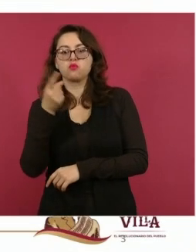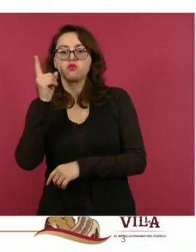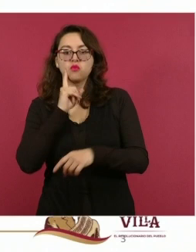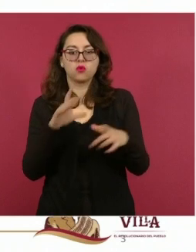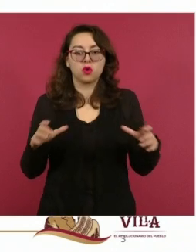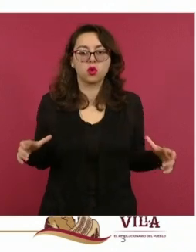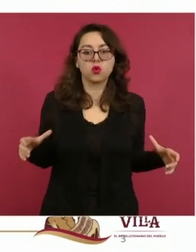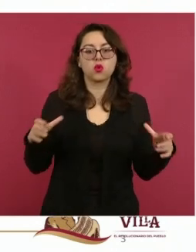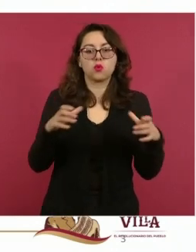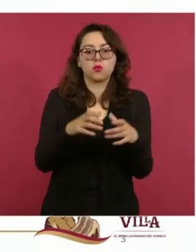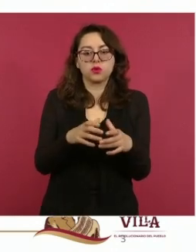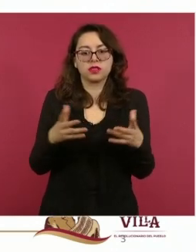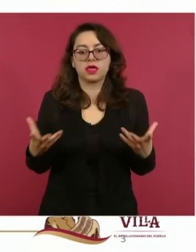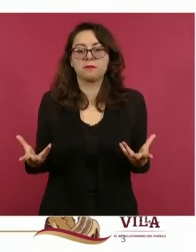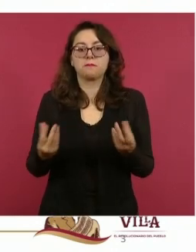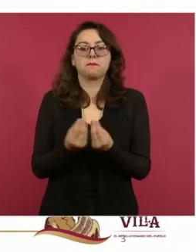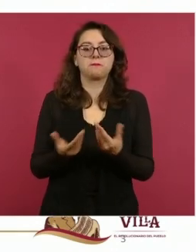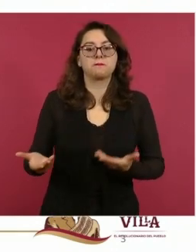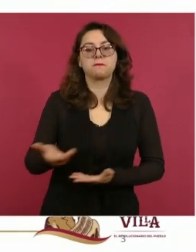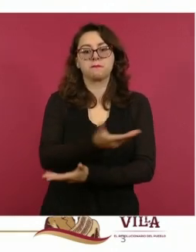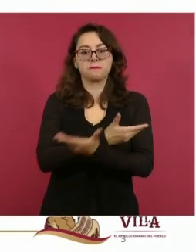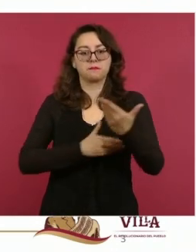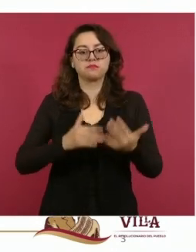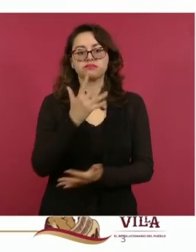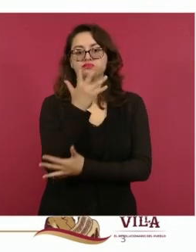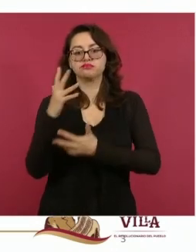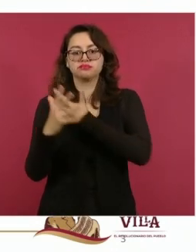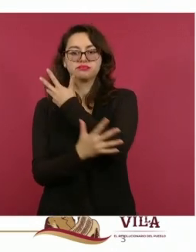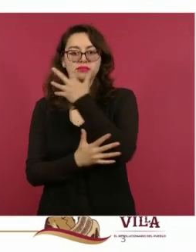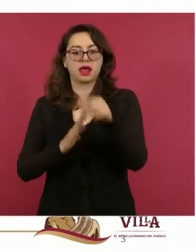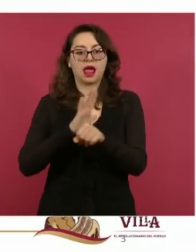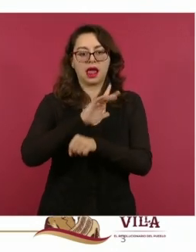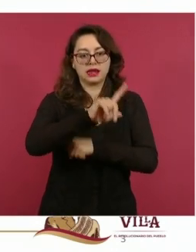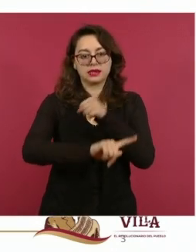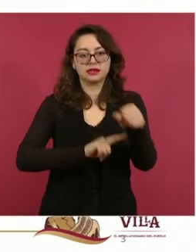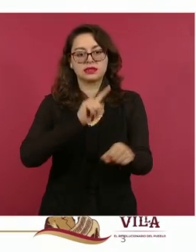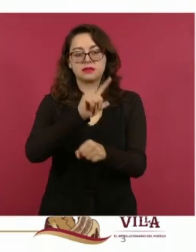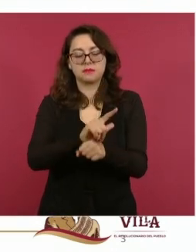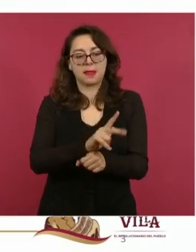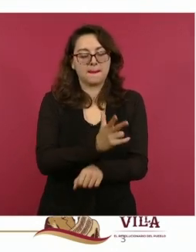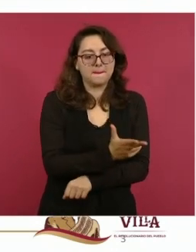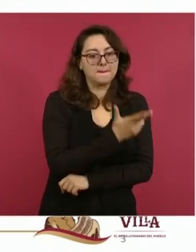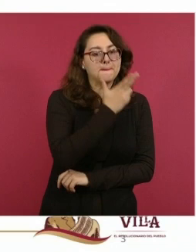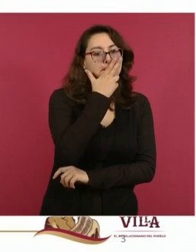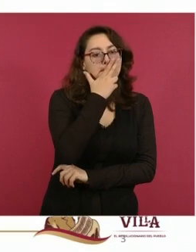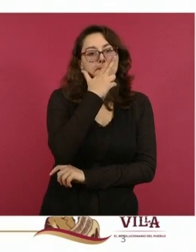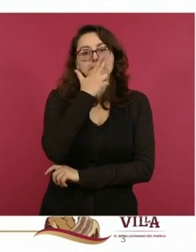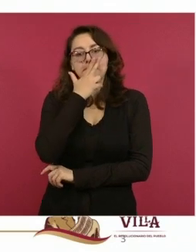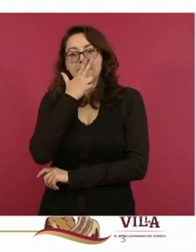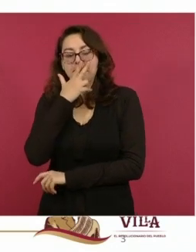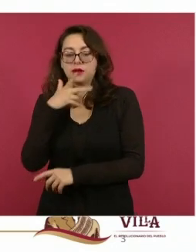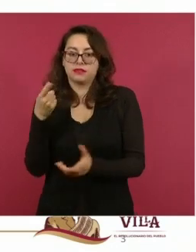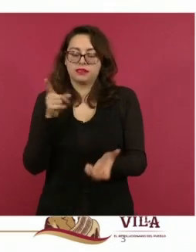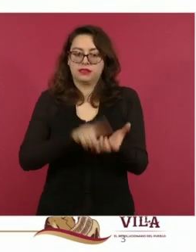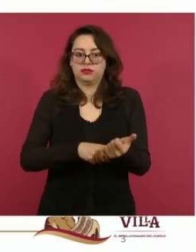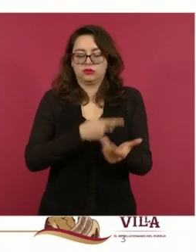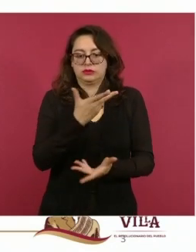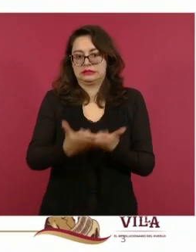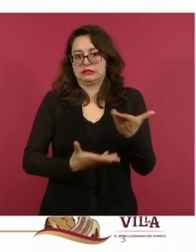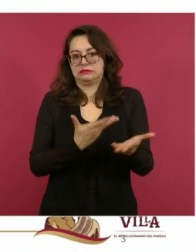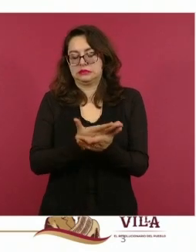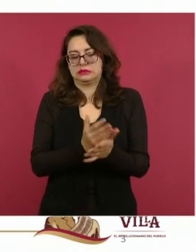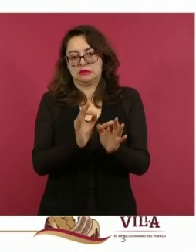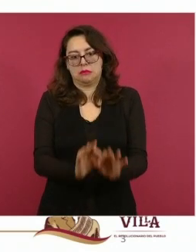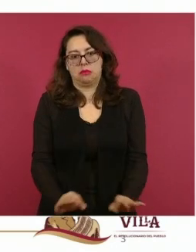locales la conservación de la biodiversidad y los ecosistemas y los servicios que a todos nos dan estos